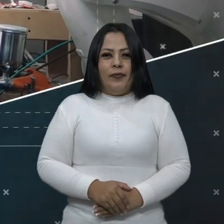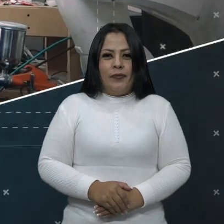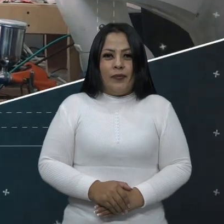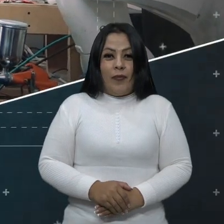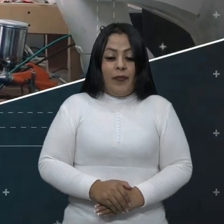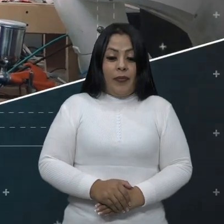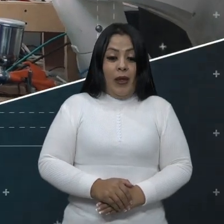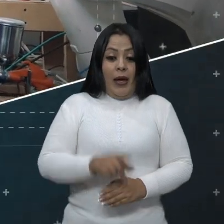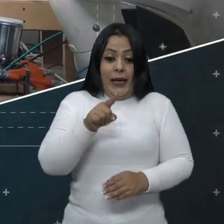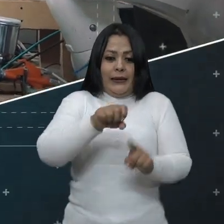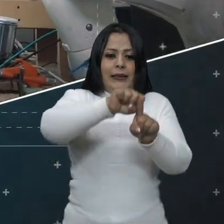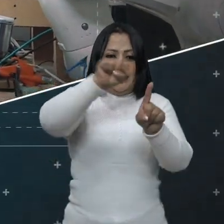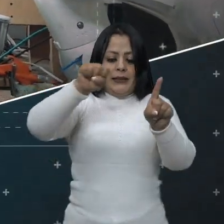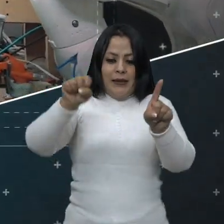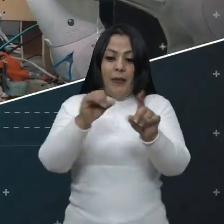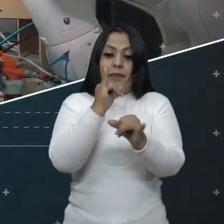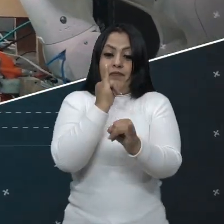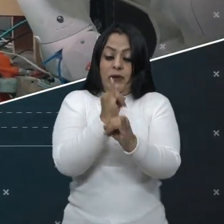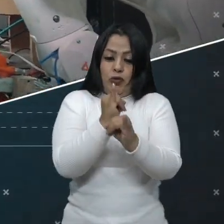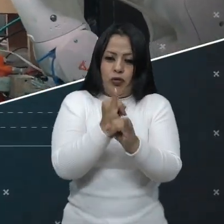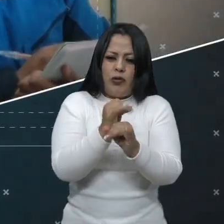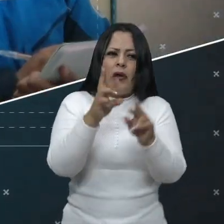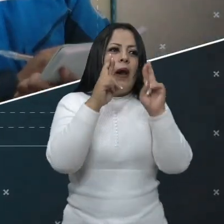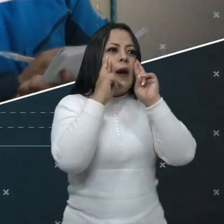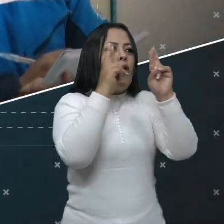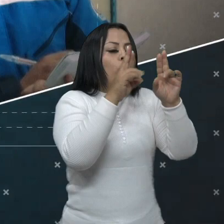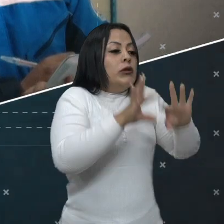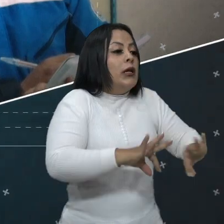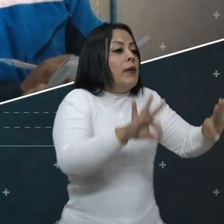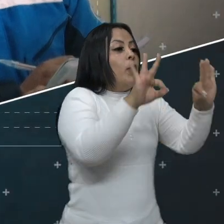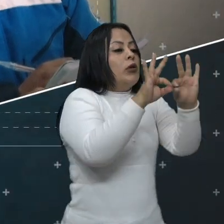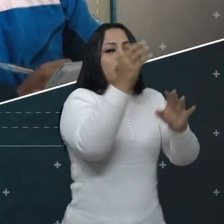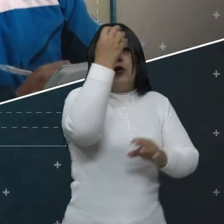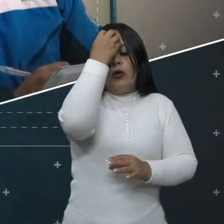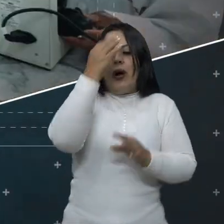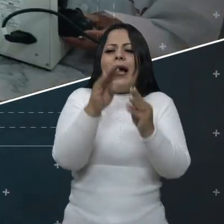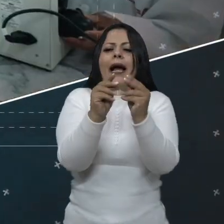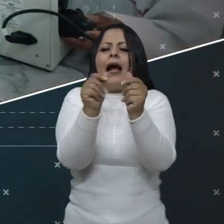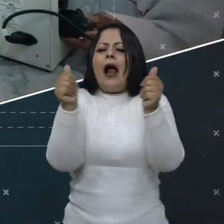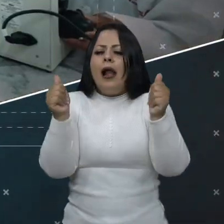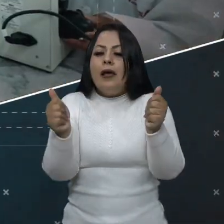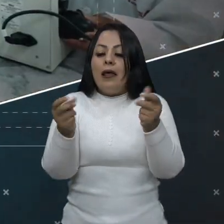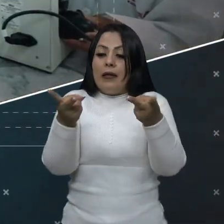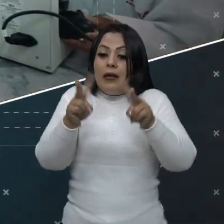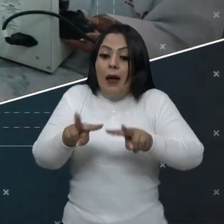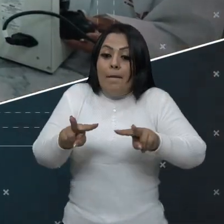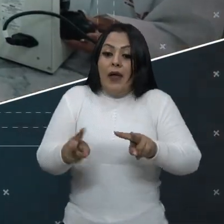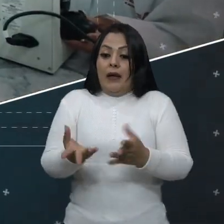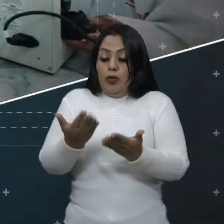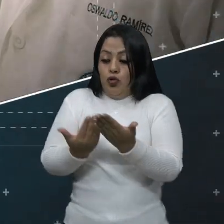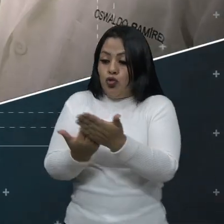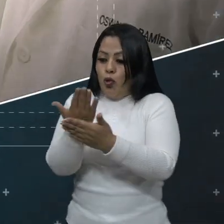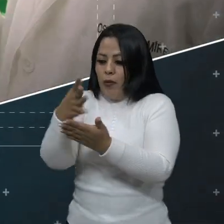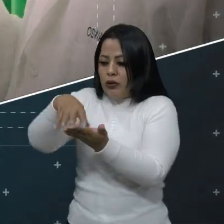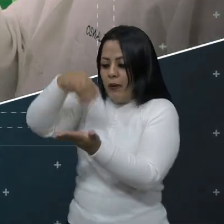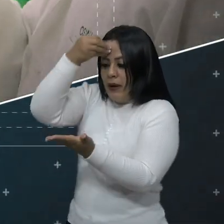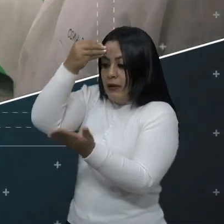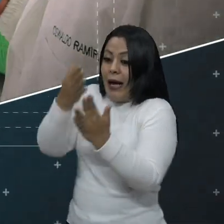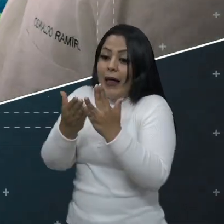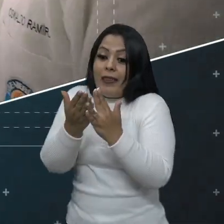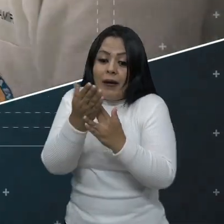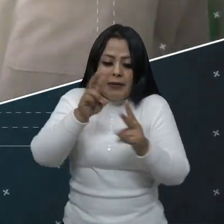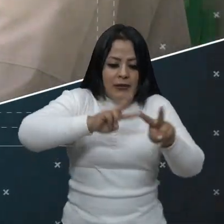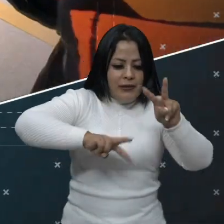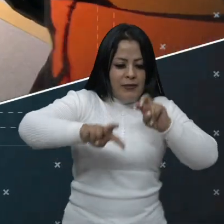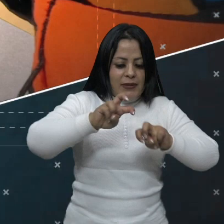Este sistema institucional no solo reconoce la importancia de una educación de calidad y la generación de conocimiento a través de la